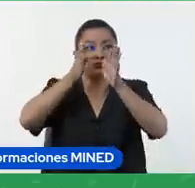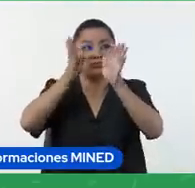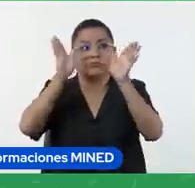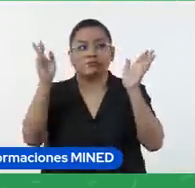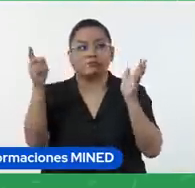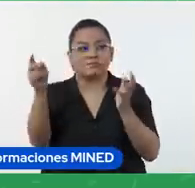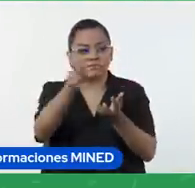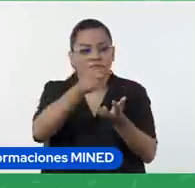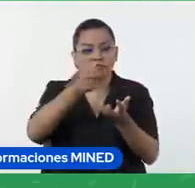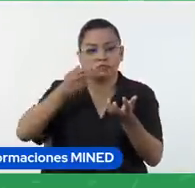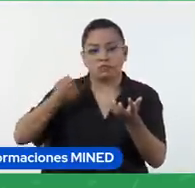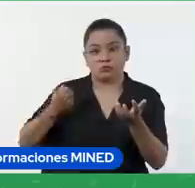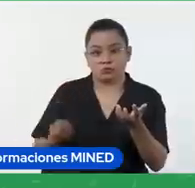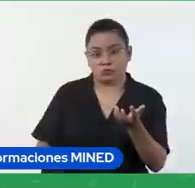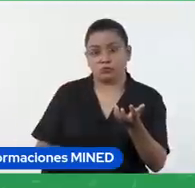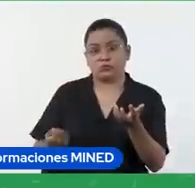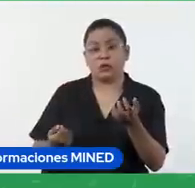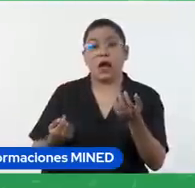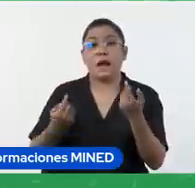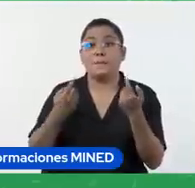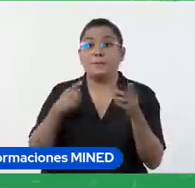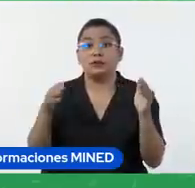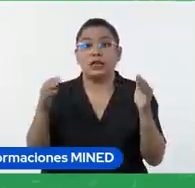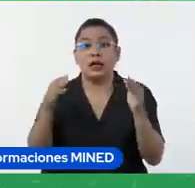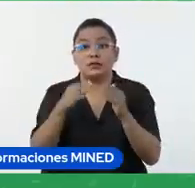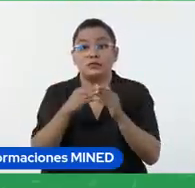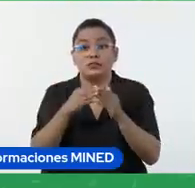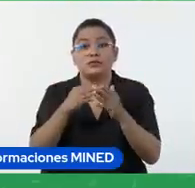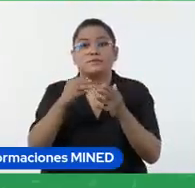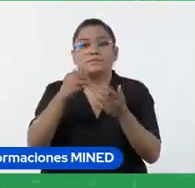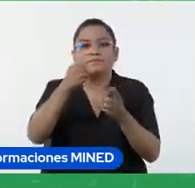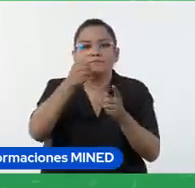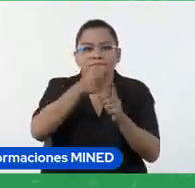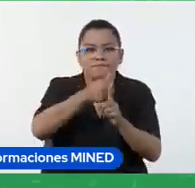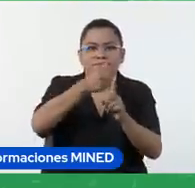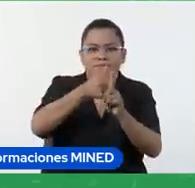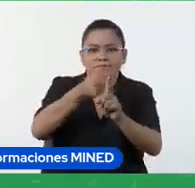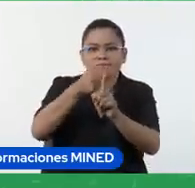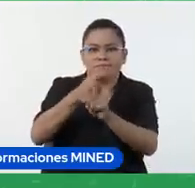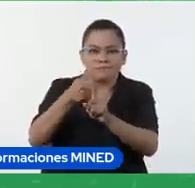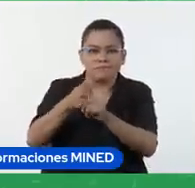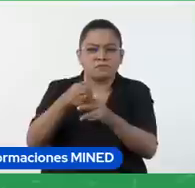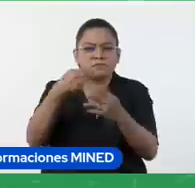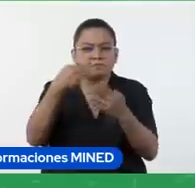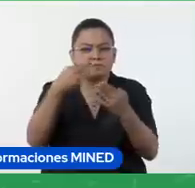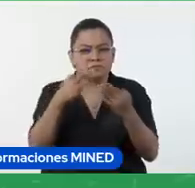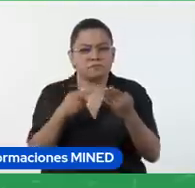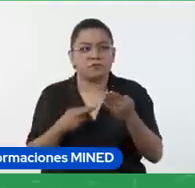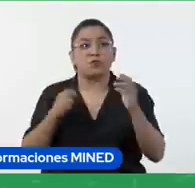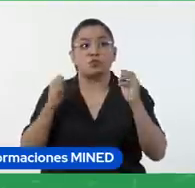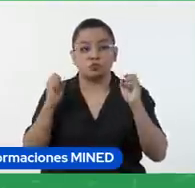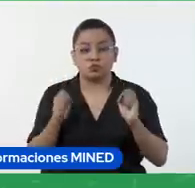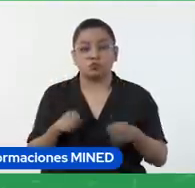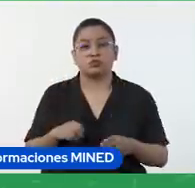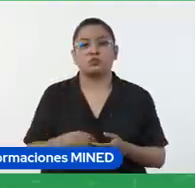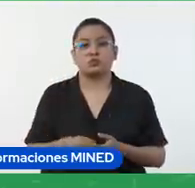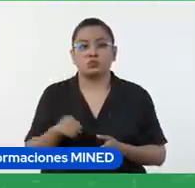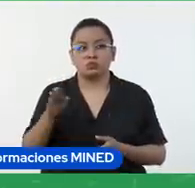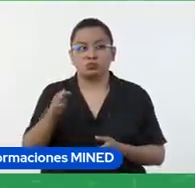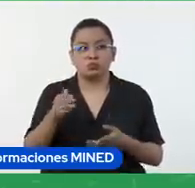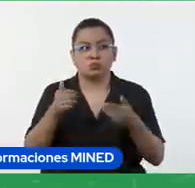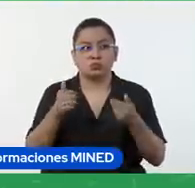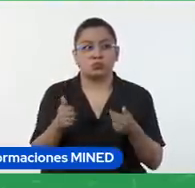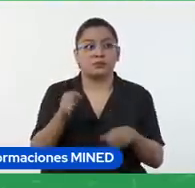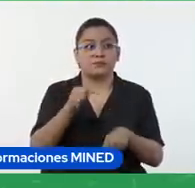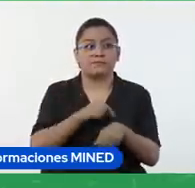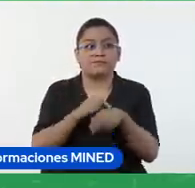revisar de forma individual estudiante por estudiante eso nos puede ser muy útil al momento de tomar